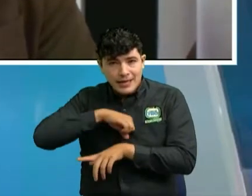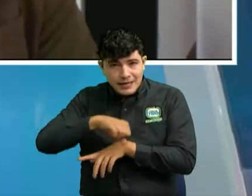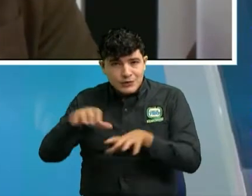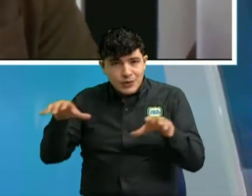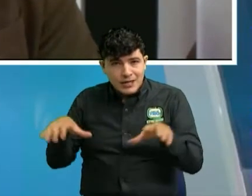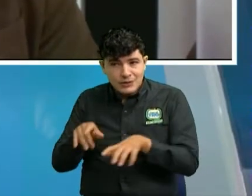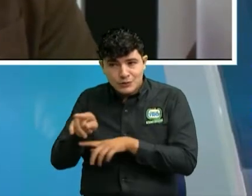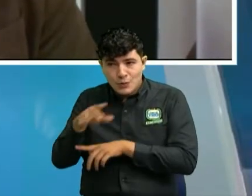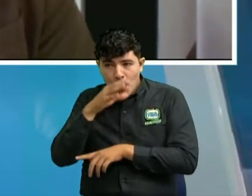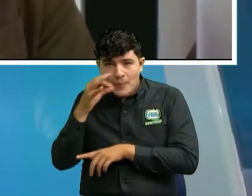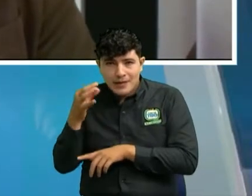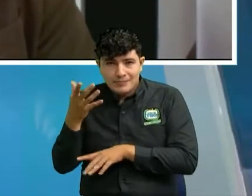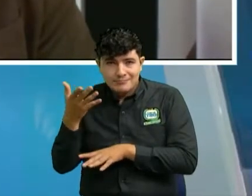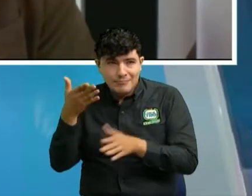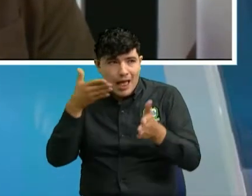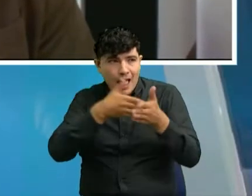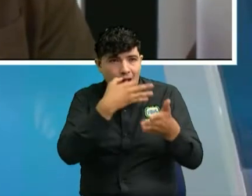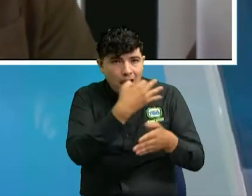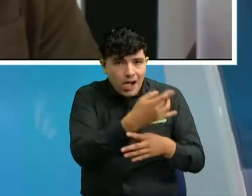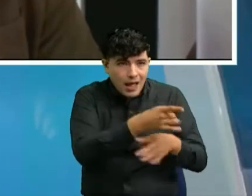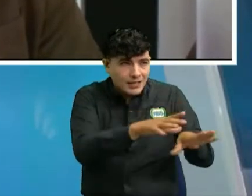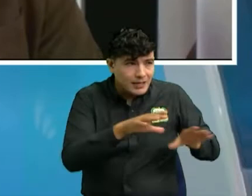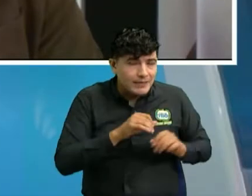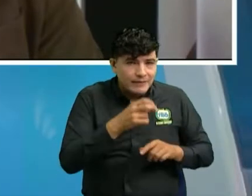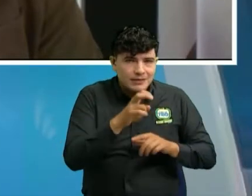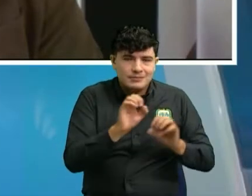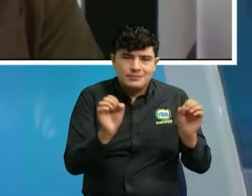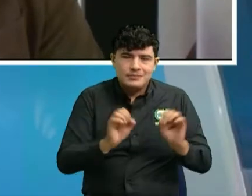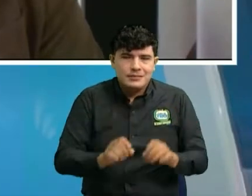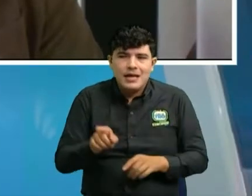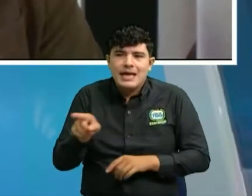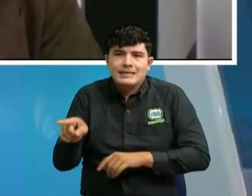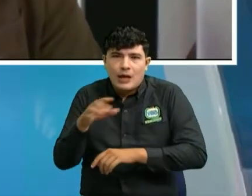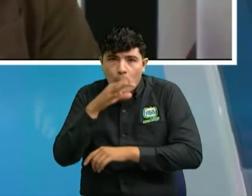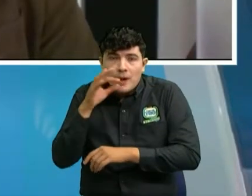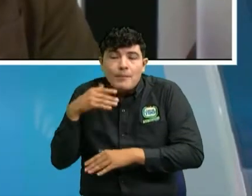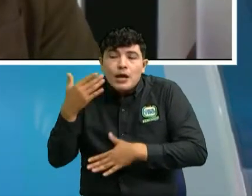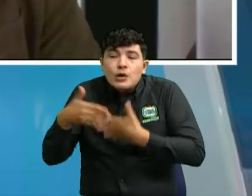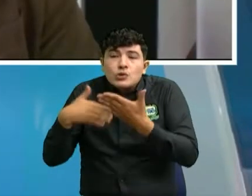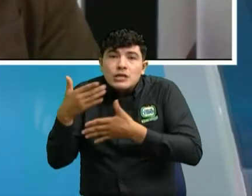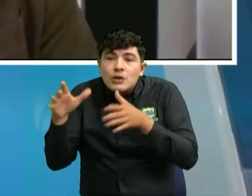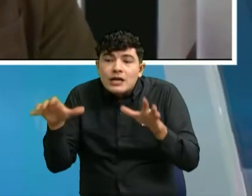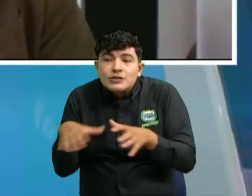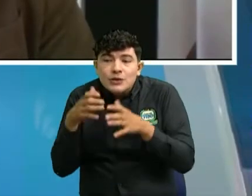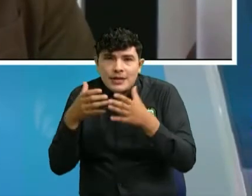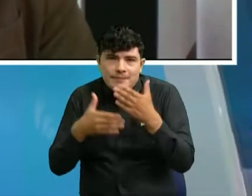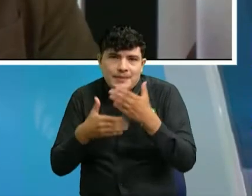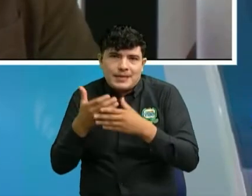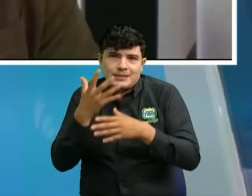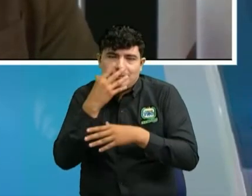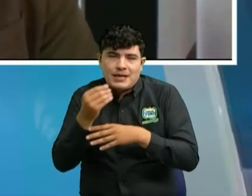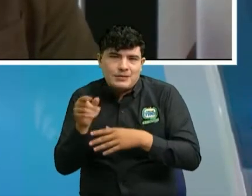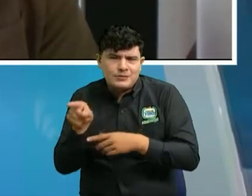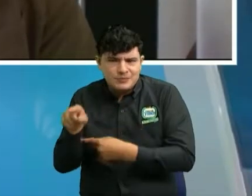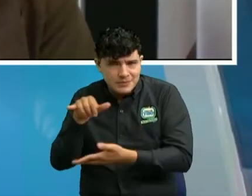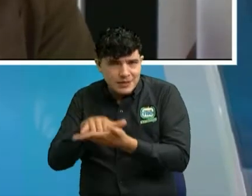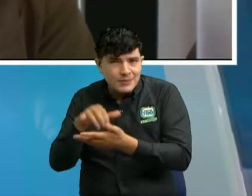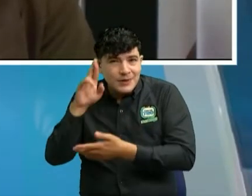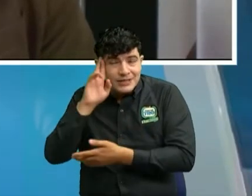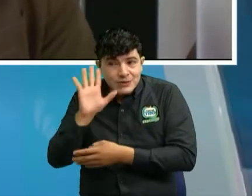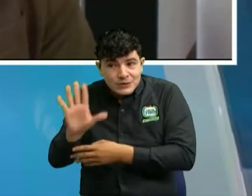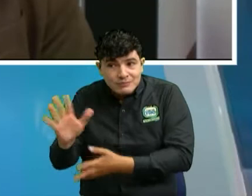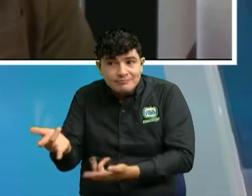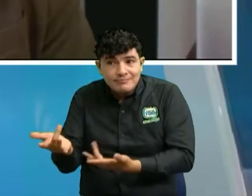probablemente no le van a recibir ninguna ninguna denuncia ni en la policía ni en la fiscalía general de la nación de lo que tiene que subir esos